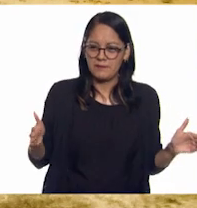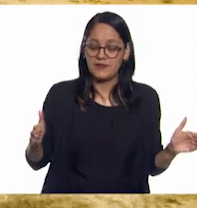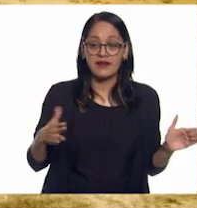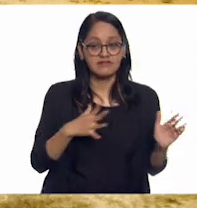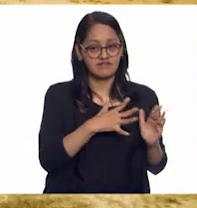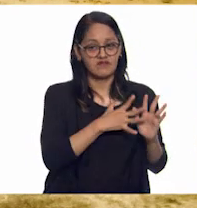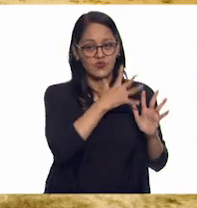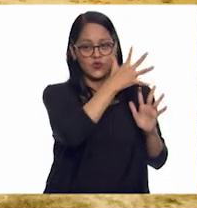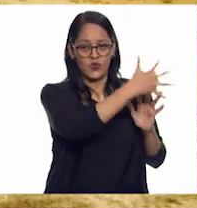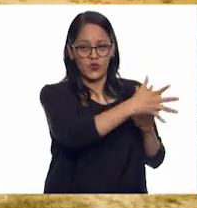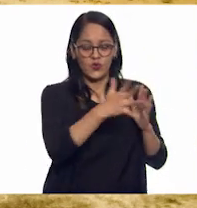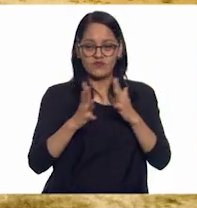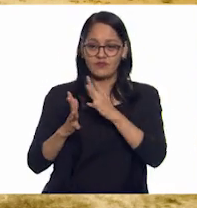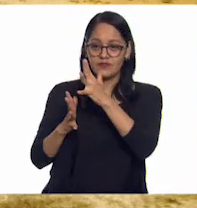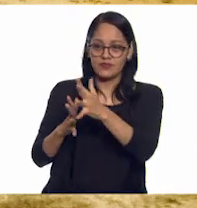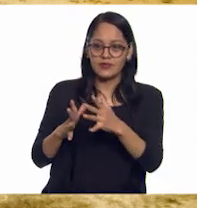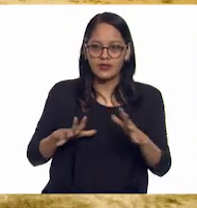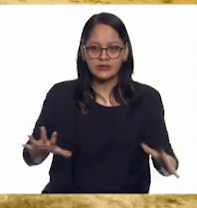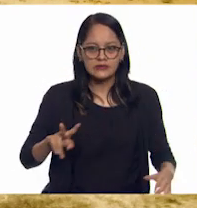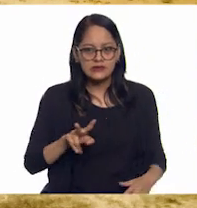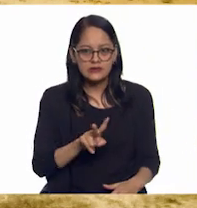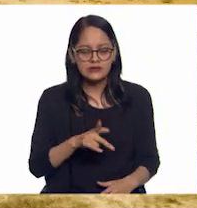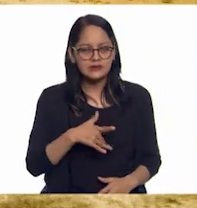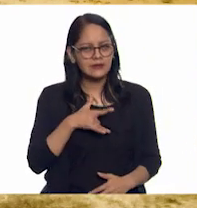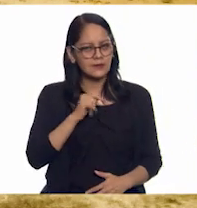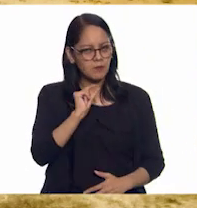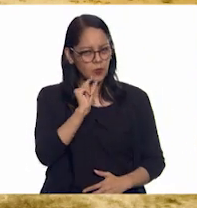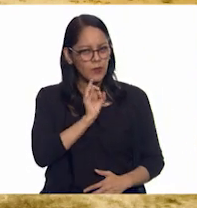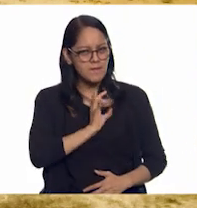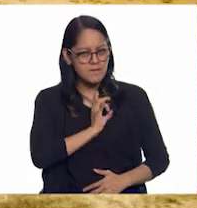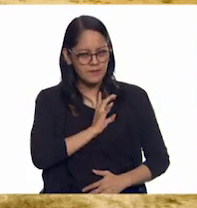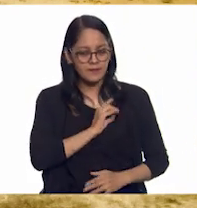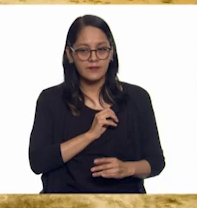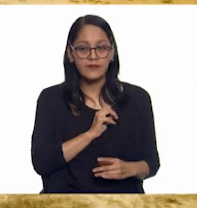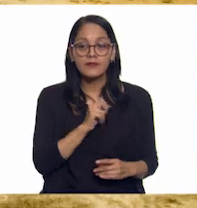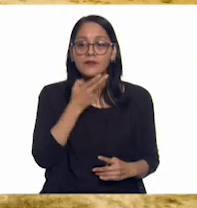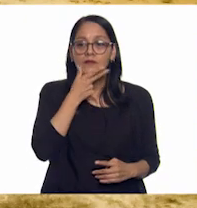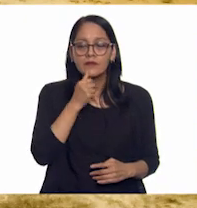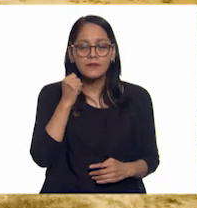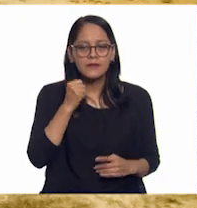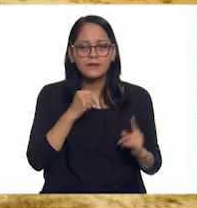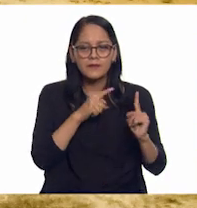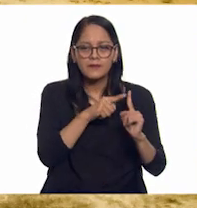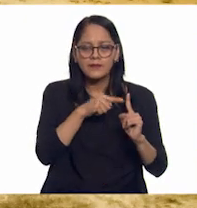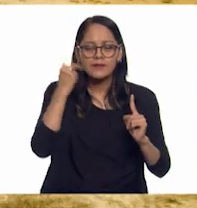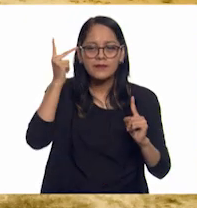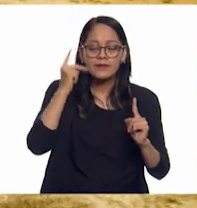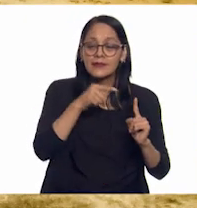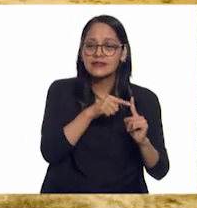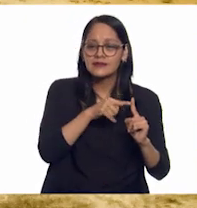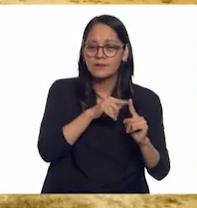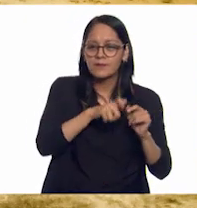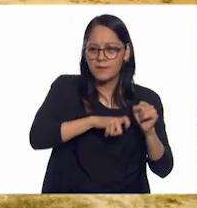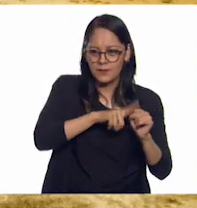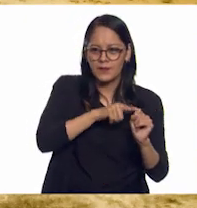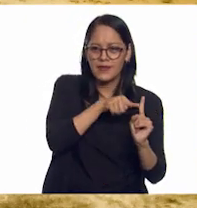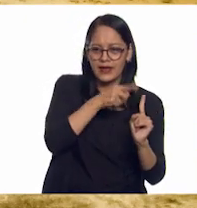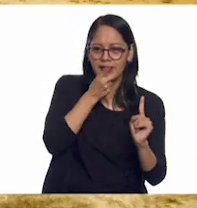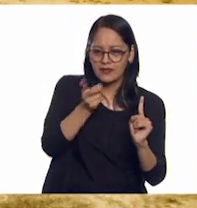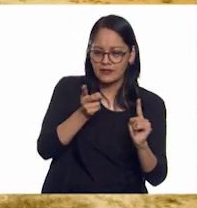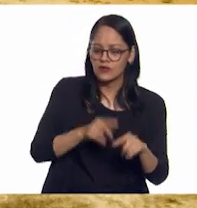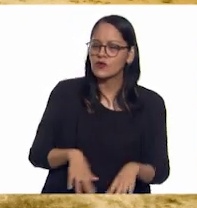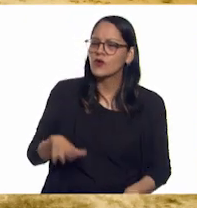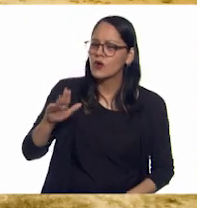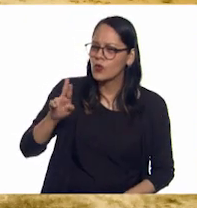Parecía un poco aterrador. El príncipe le dijo, ¡Urakimataro, gracias